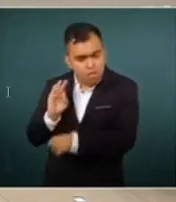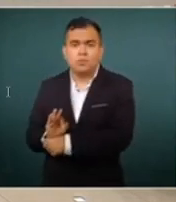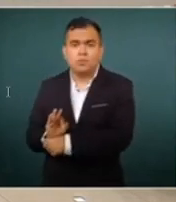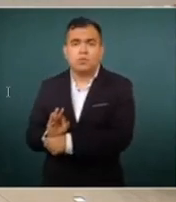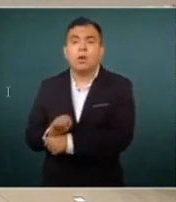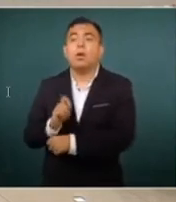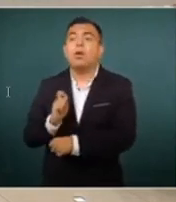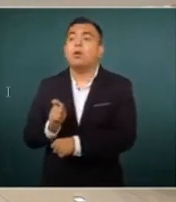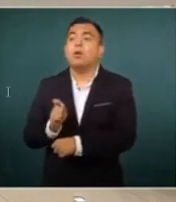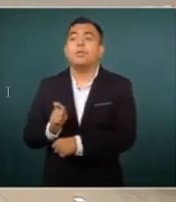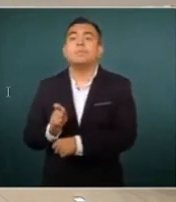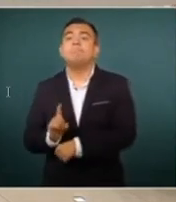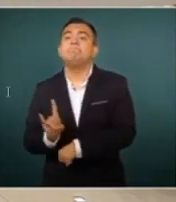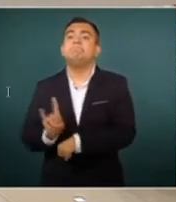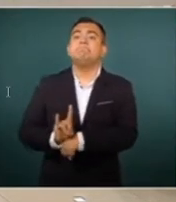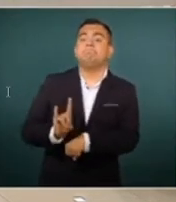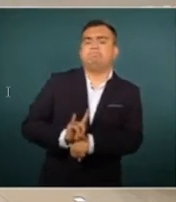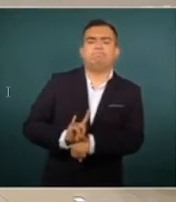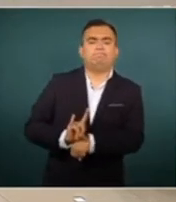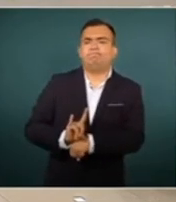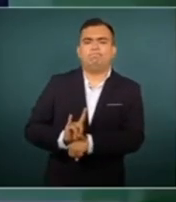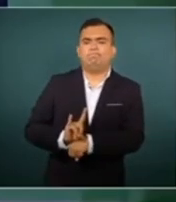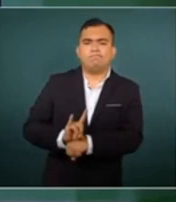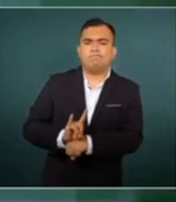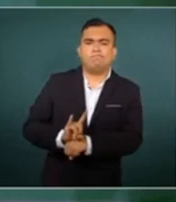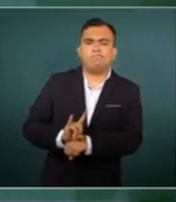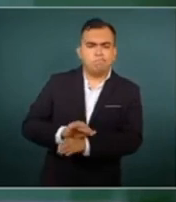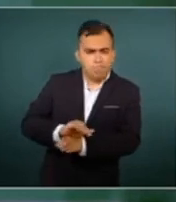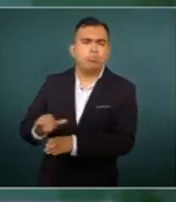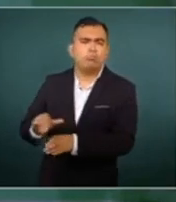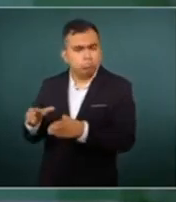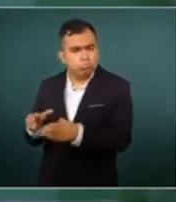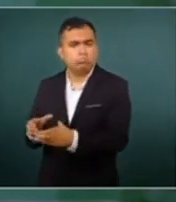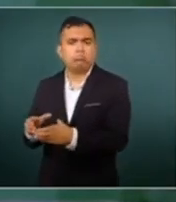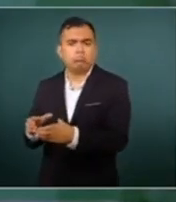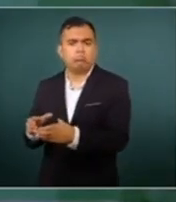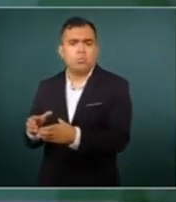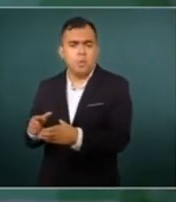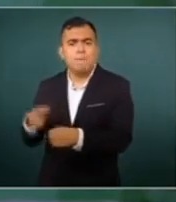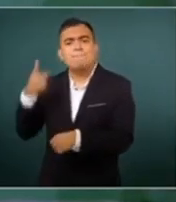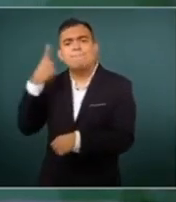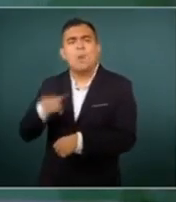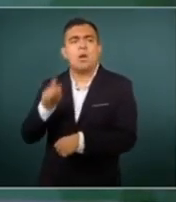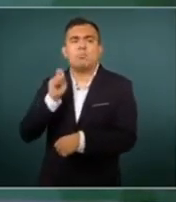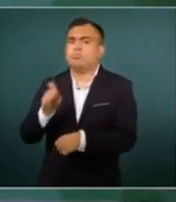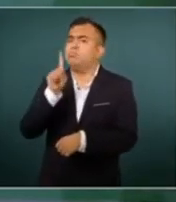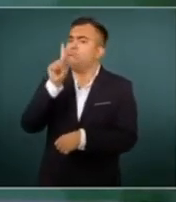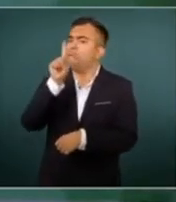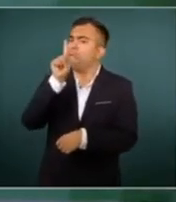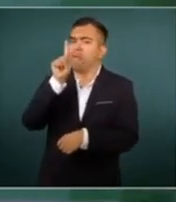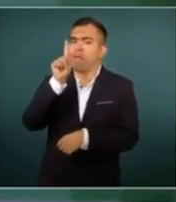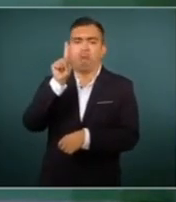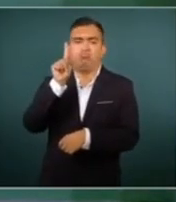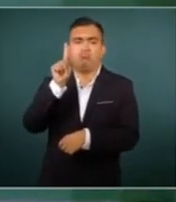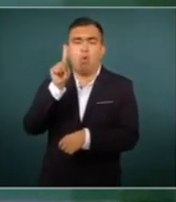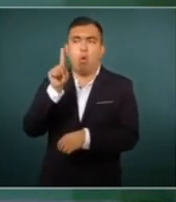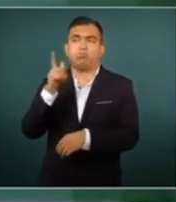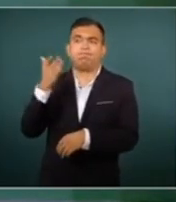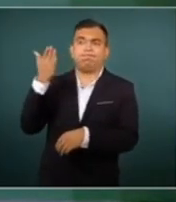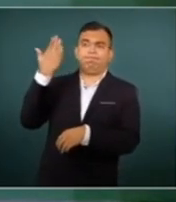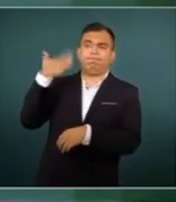simulación para buscar, restaurar el antiguo régimen